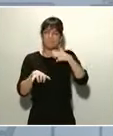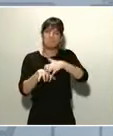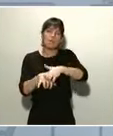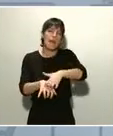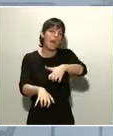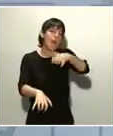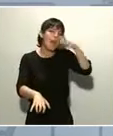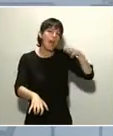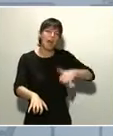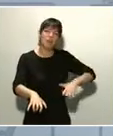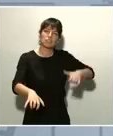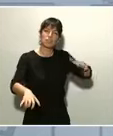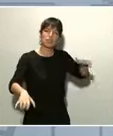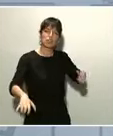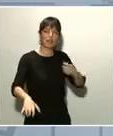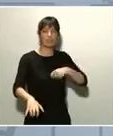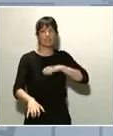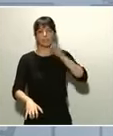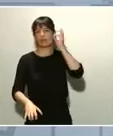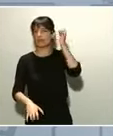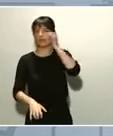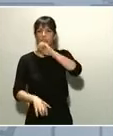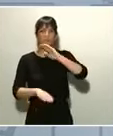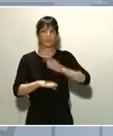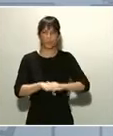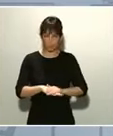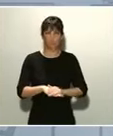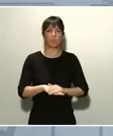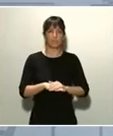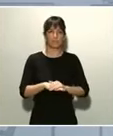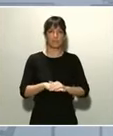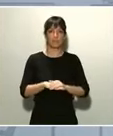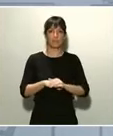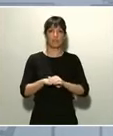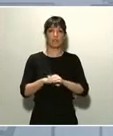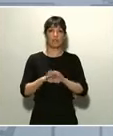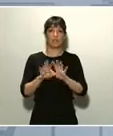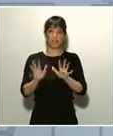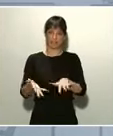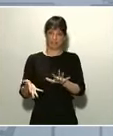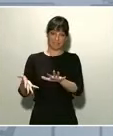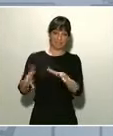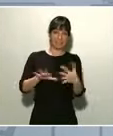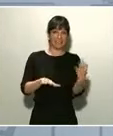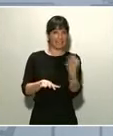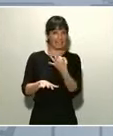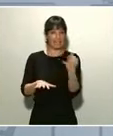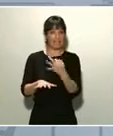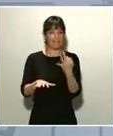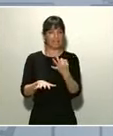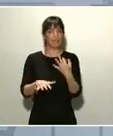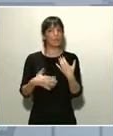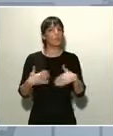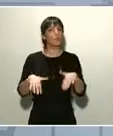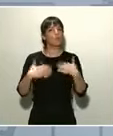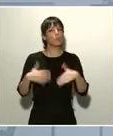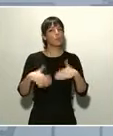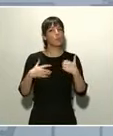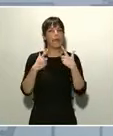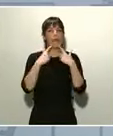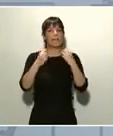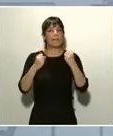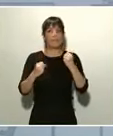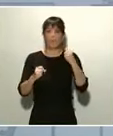españoles y españolas. Ello ha traducido, o se ha traducido, mejor dicho, en una caída acusada del consumo energético, muy